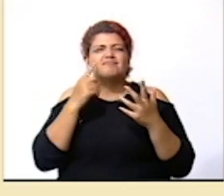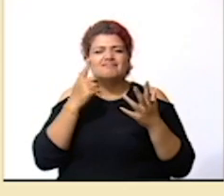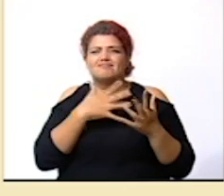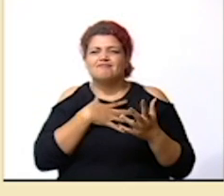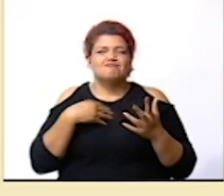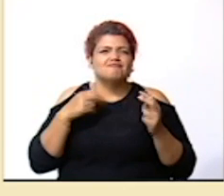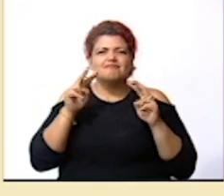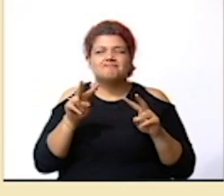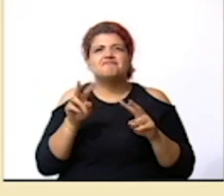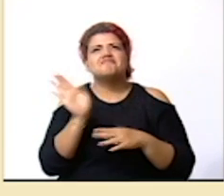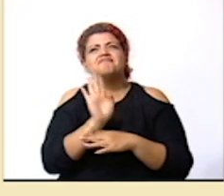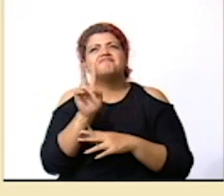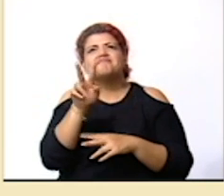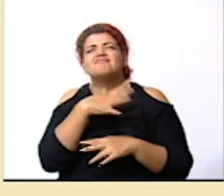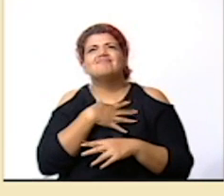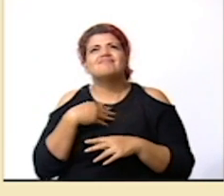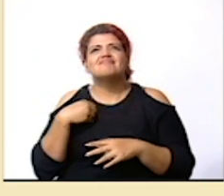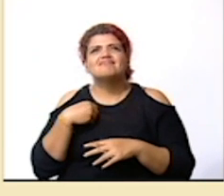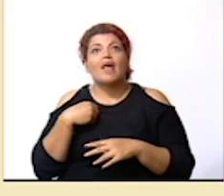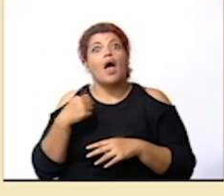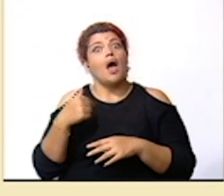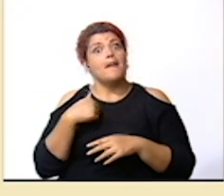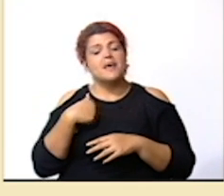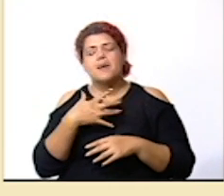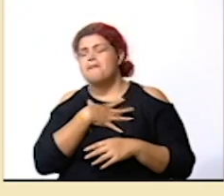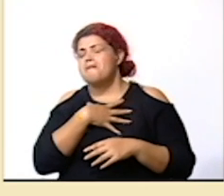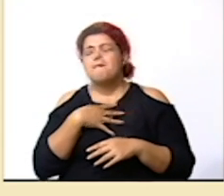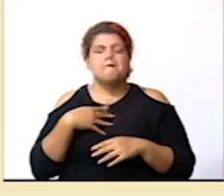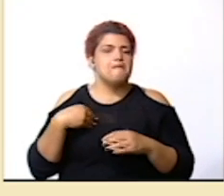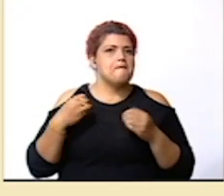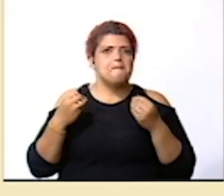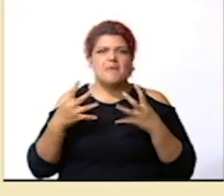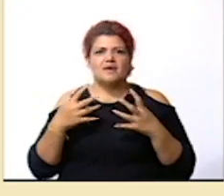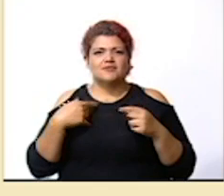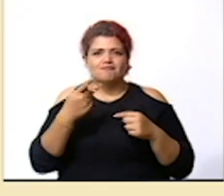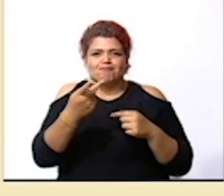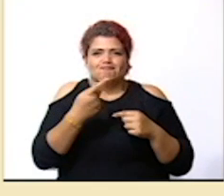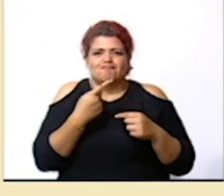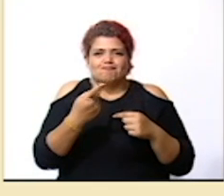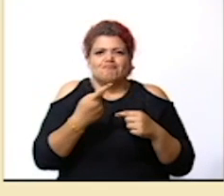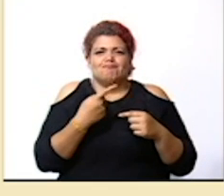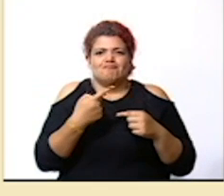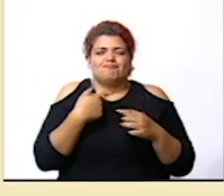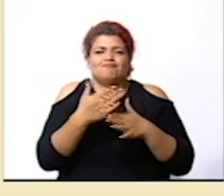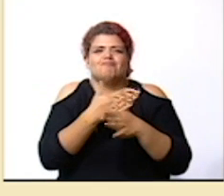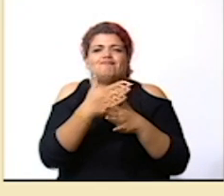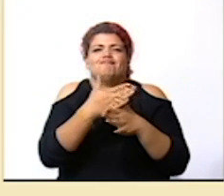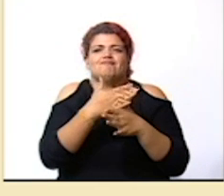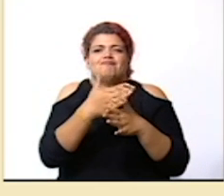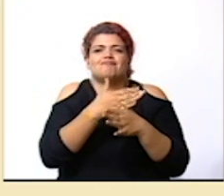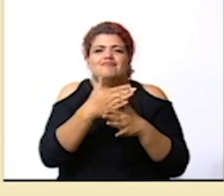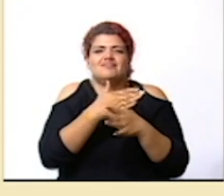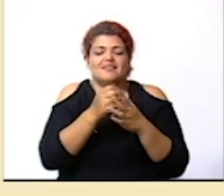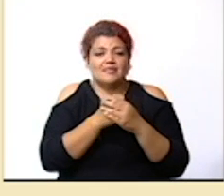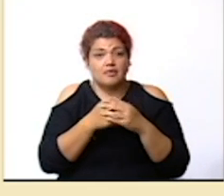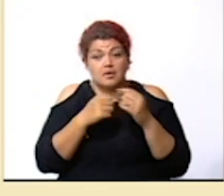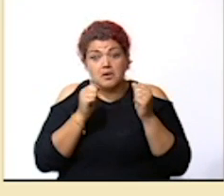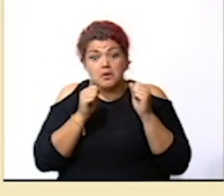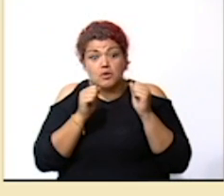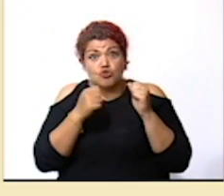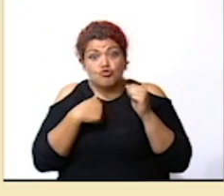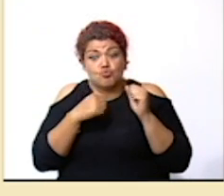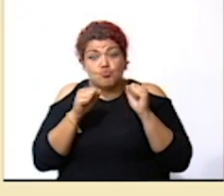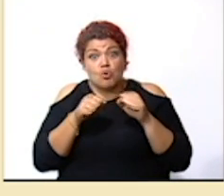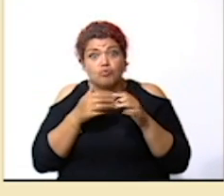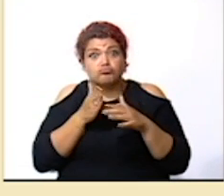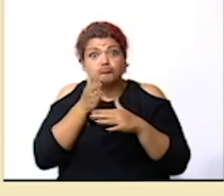bueno, como les digo, a mí lo que más me gusta es poder estar con ustedes y compartir y que me permitan llegar a